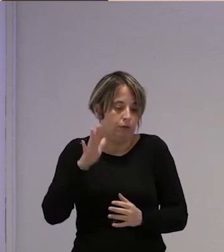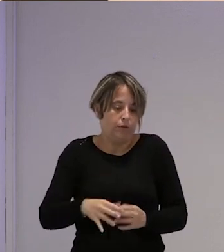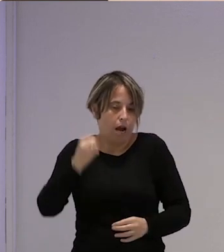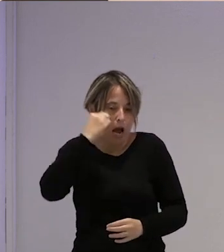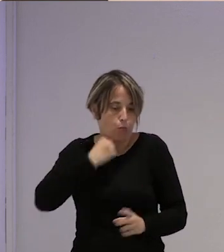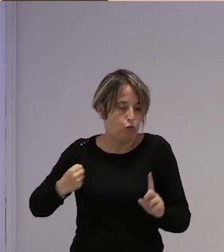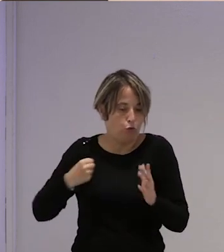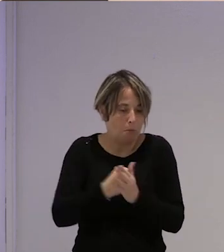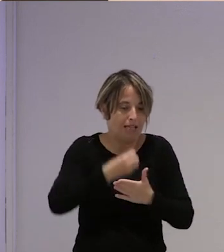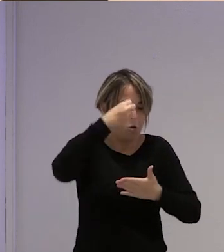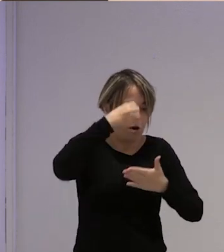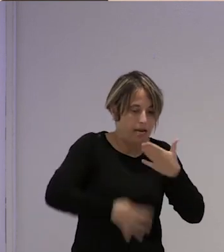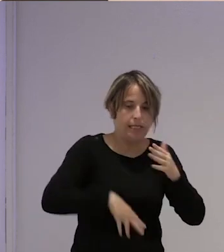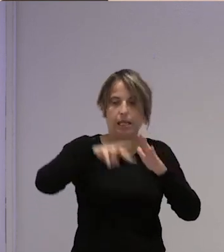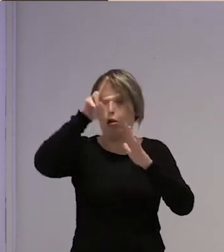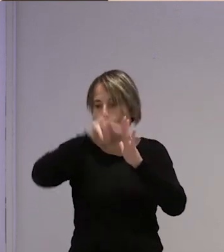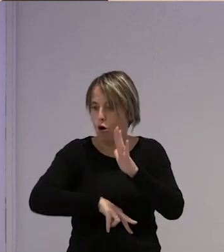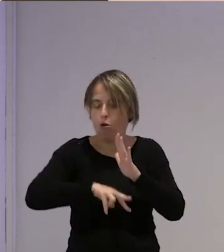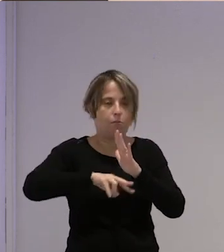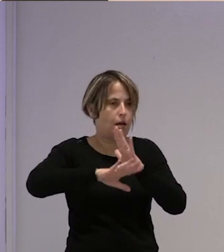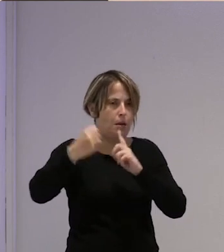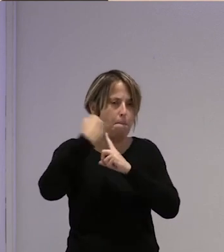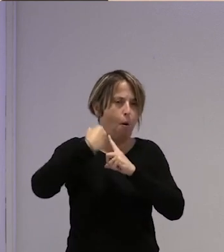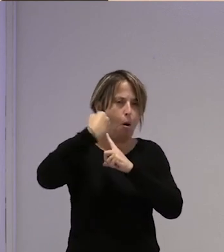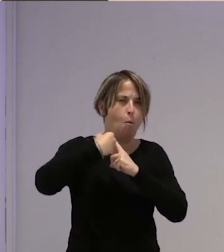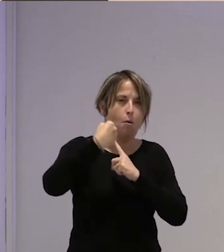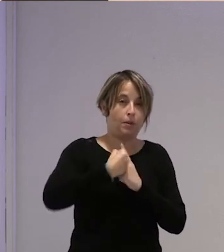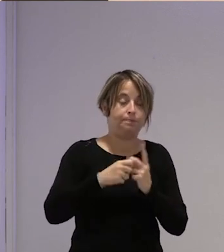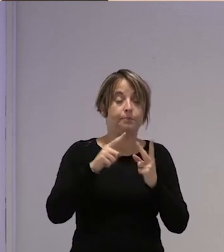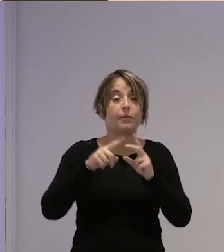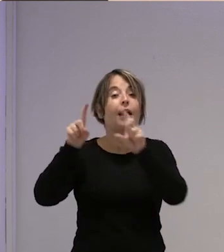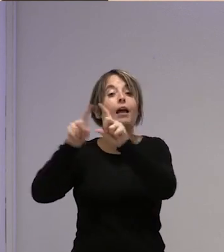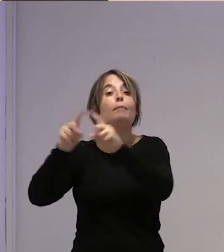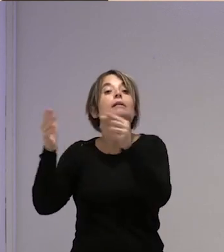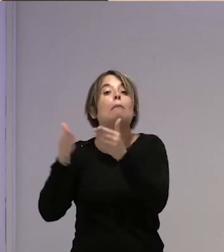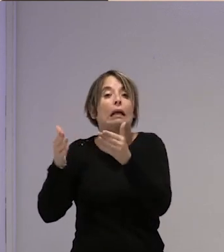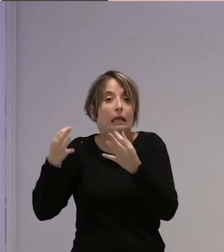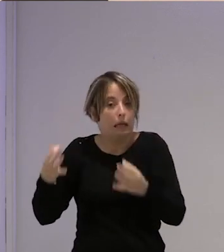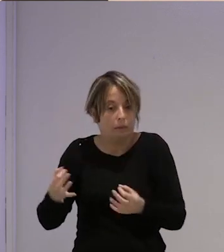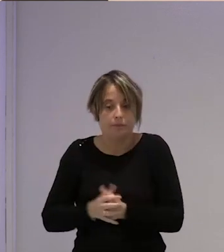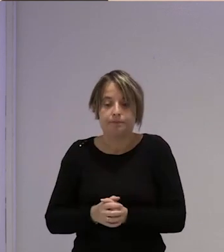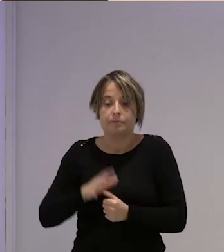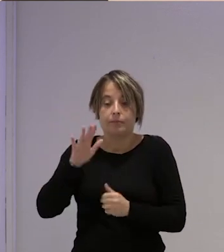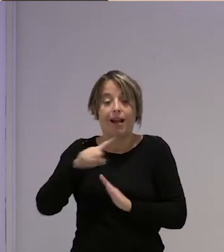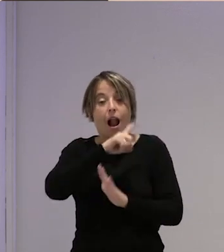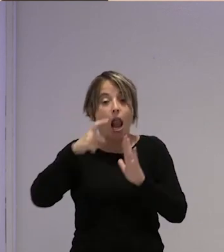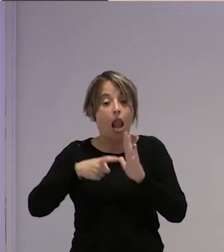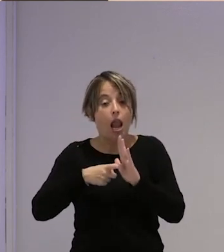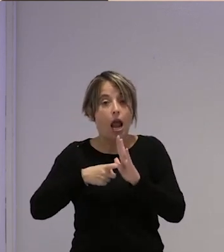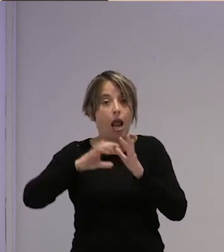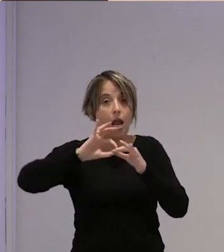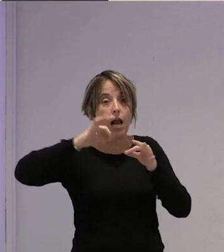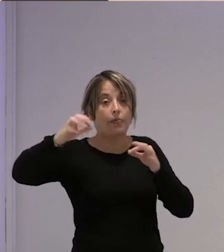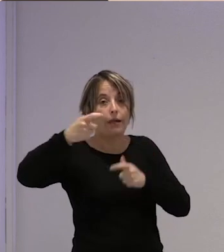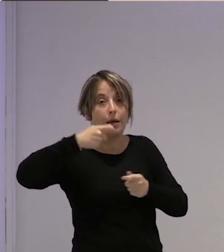lista, normas y demás y presión a tope con las pequeñas ¿qué ocurre? que al final la ley de la cadena de mercado